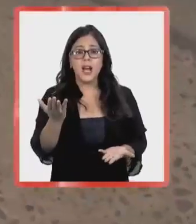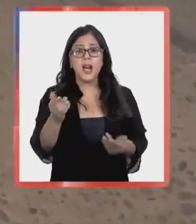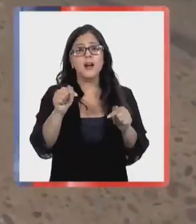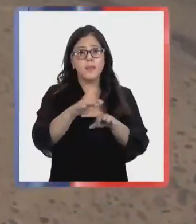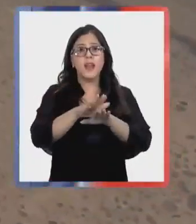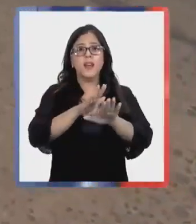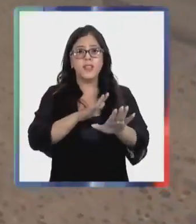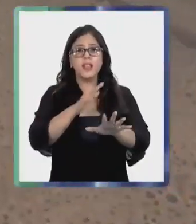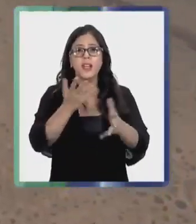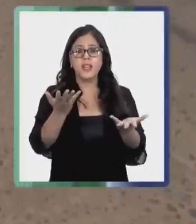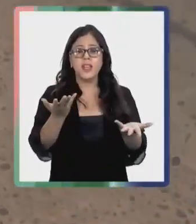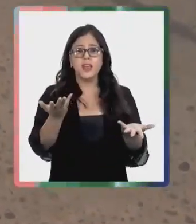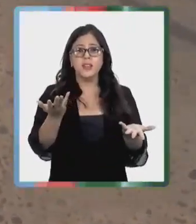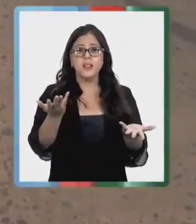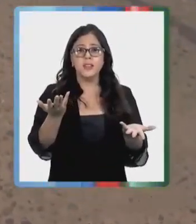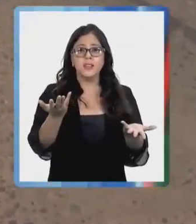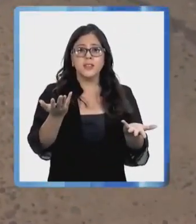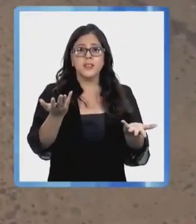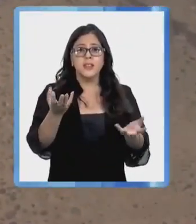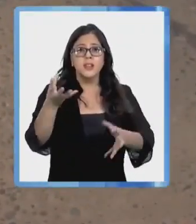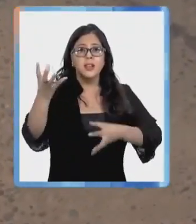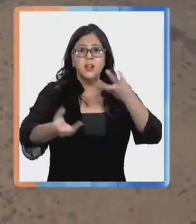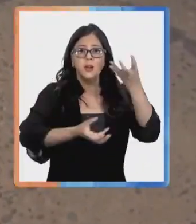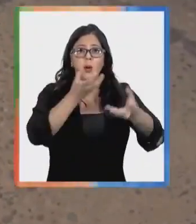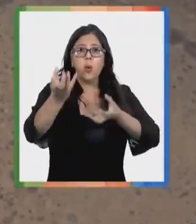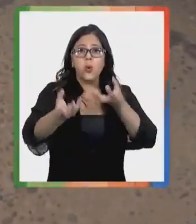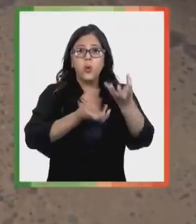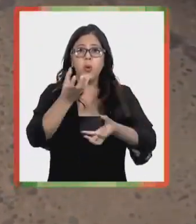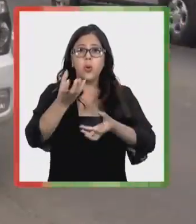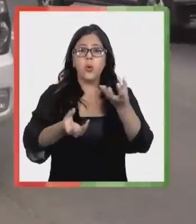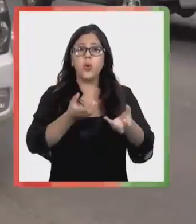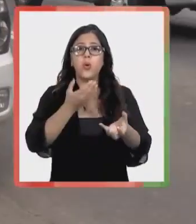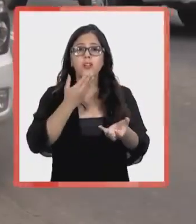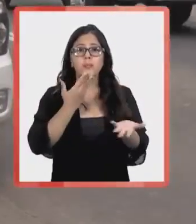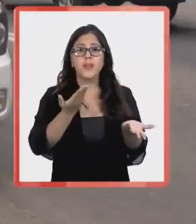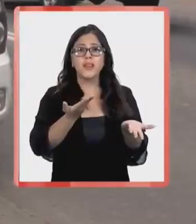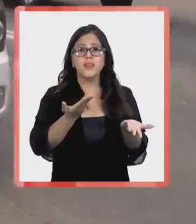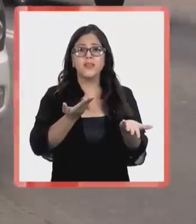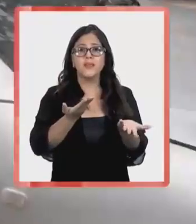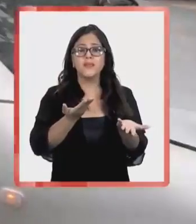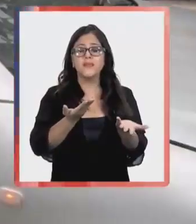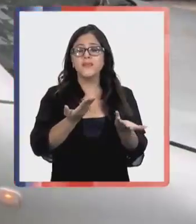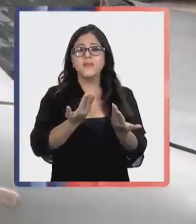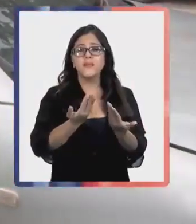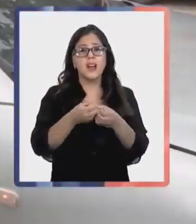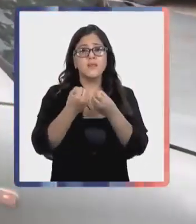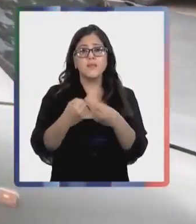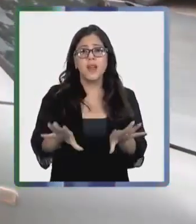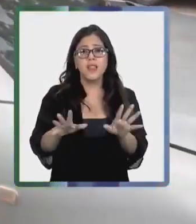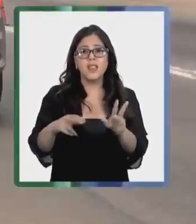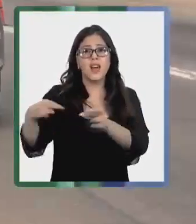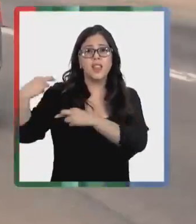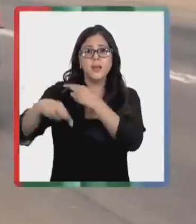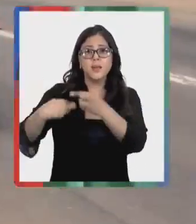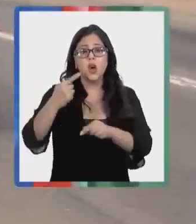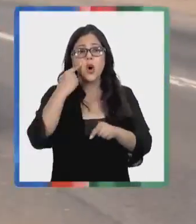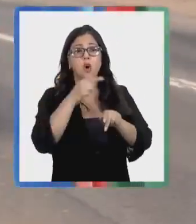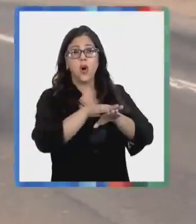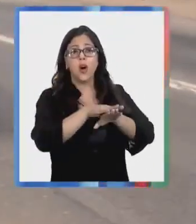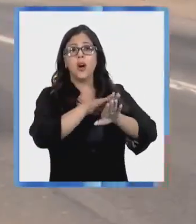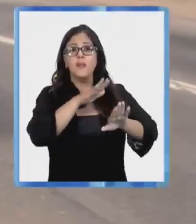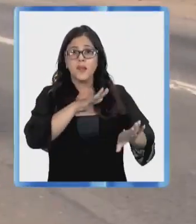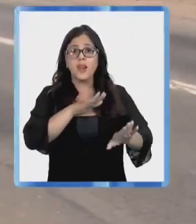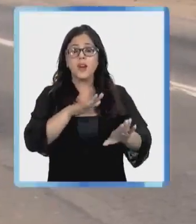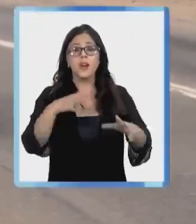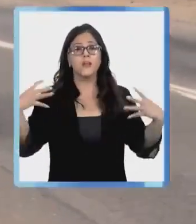evitemos incendios y la pérdida de patrimonio. Recuerde, la prevención es